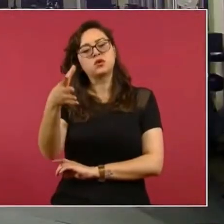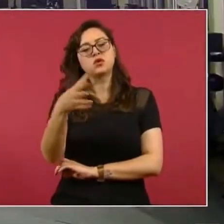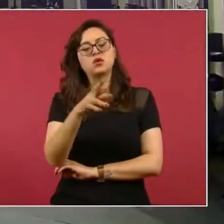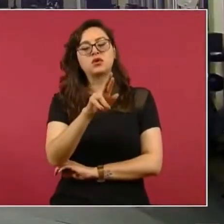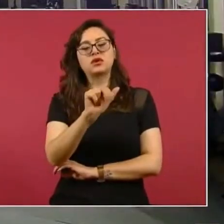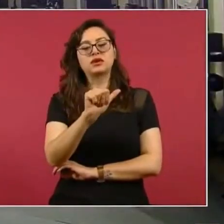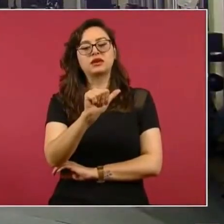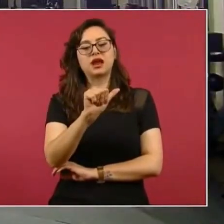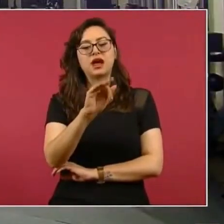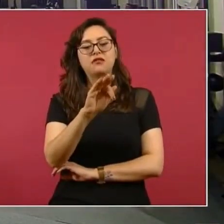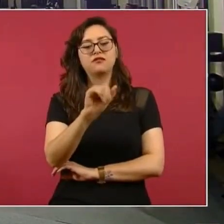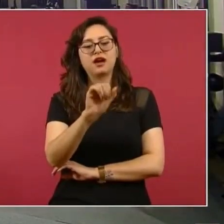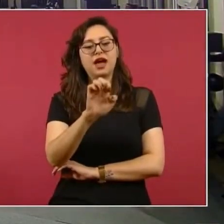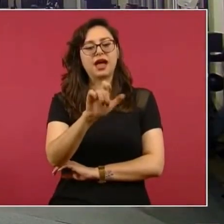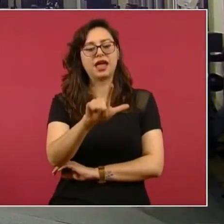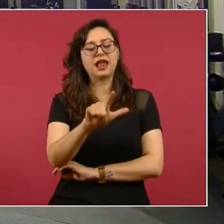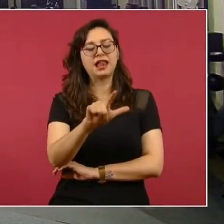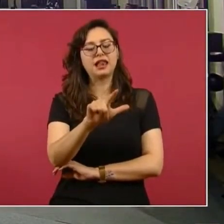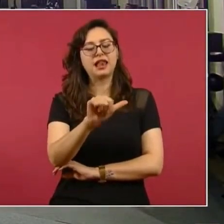Alviso.